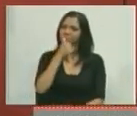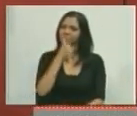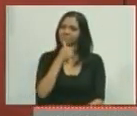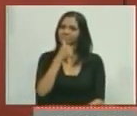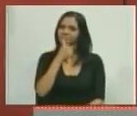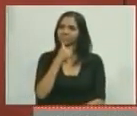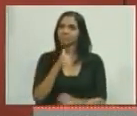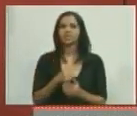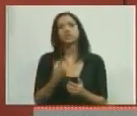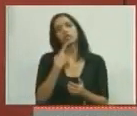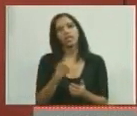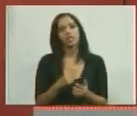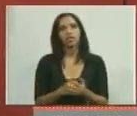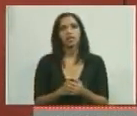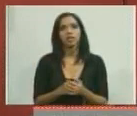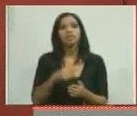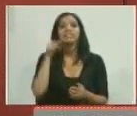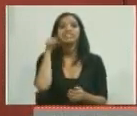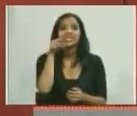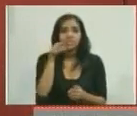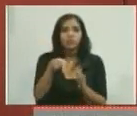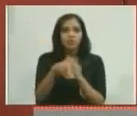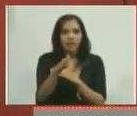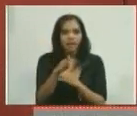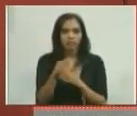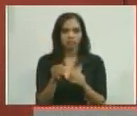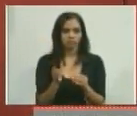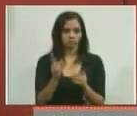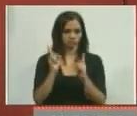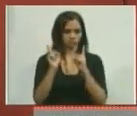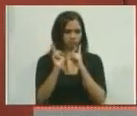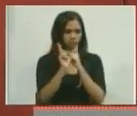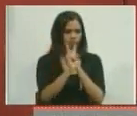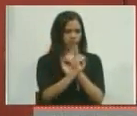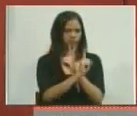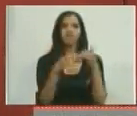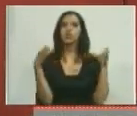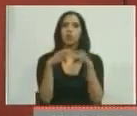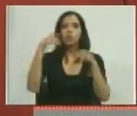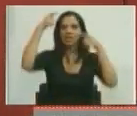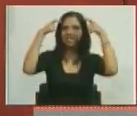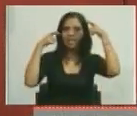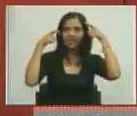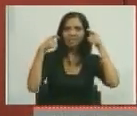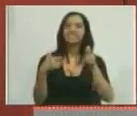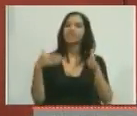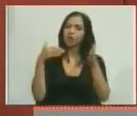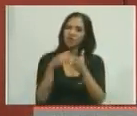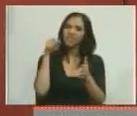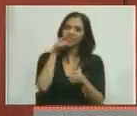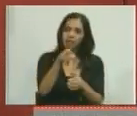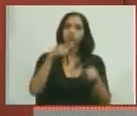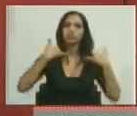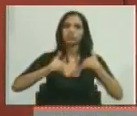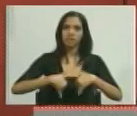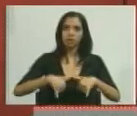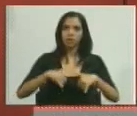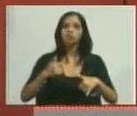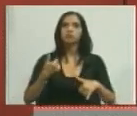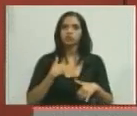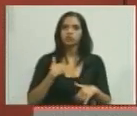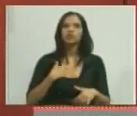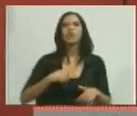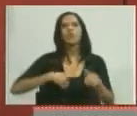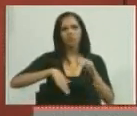Y yo le dije a él. Si tú vas pasando por un lado. Y hay un grupo de chavistas que se meten contra ti, contra tus hijos. Yo voy a